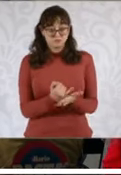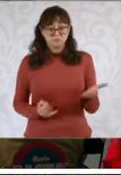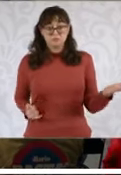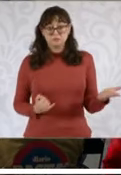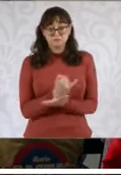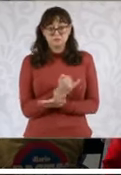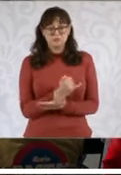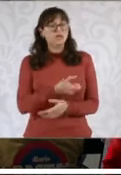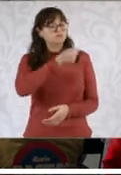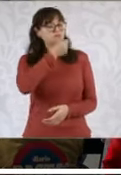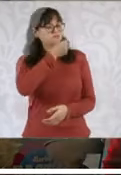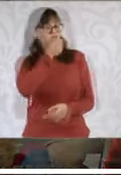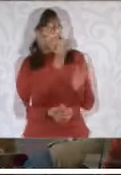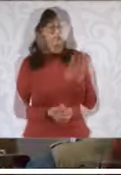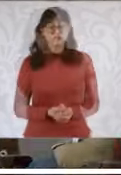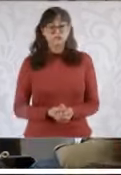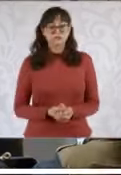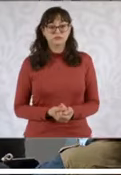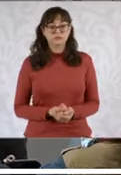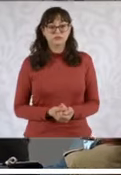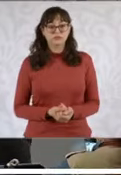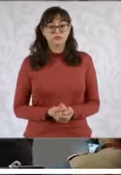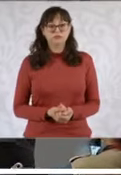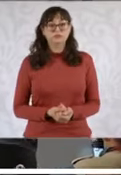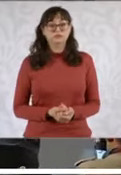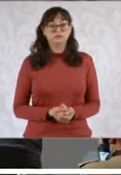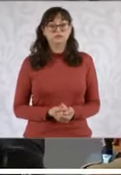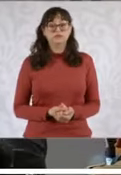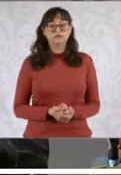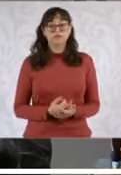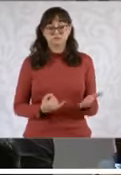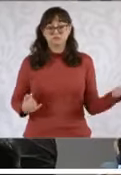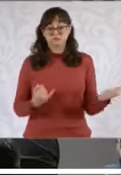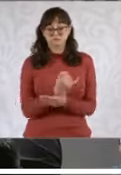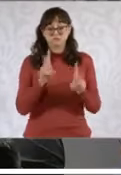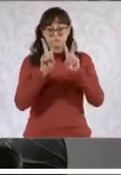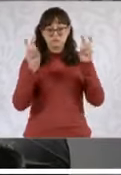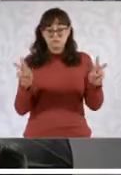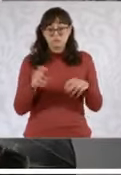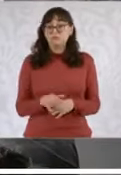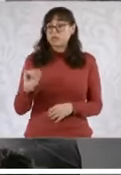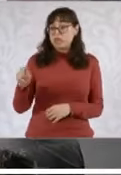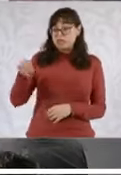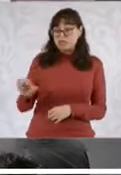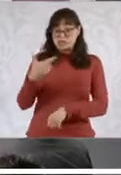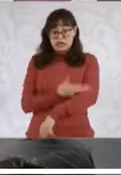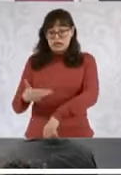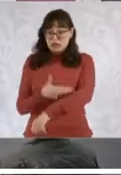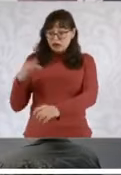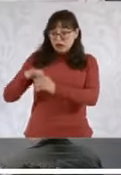declarativa que el INE no puede detener las actividades